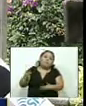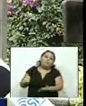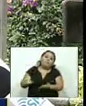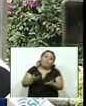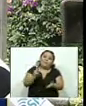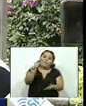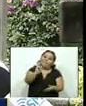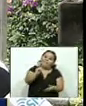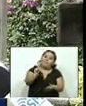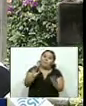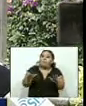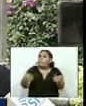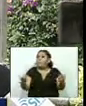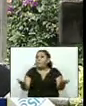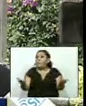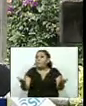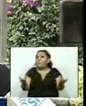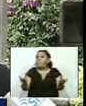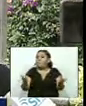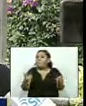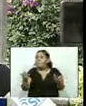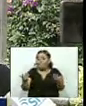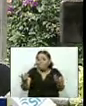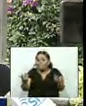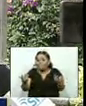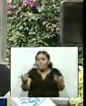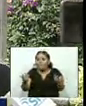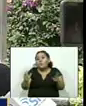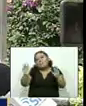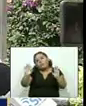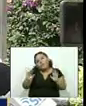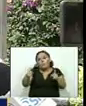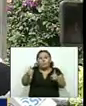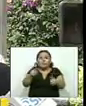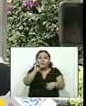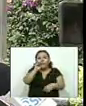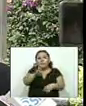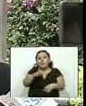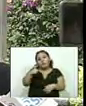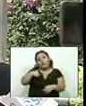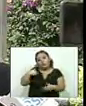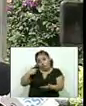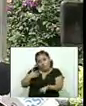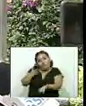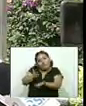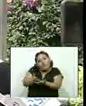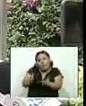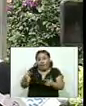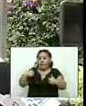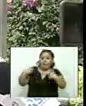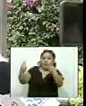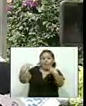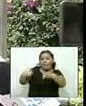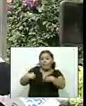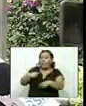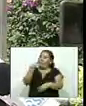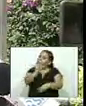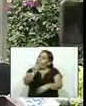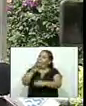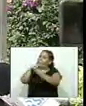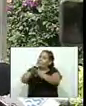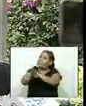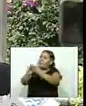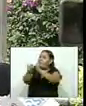tratar de, bueno, decir, miren, vengo, aquí estoy y voy a entrar y